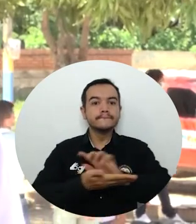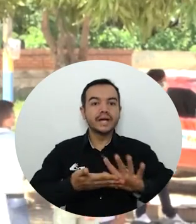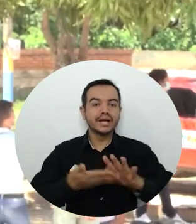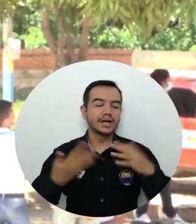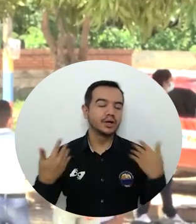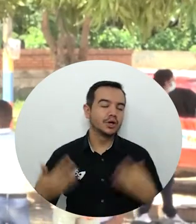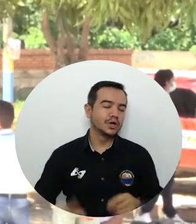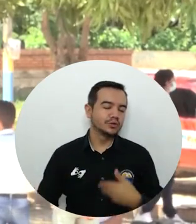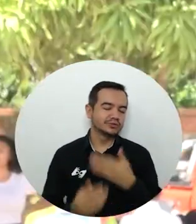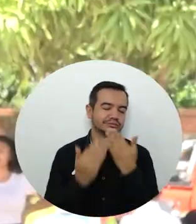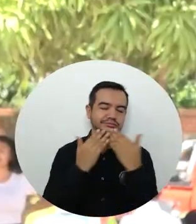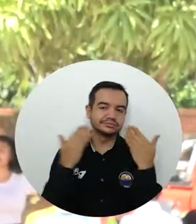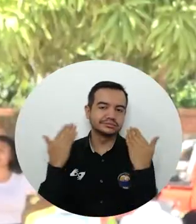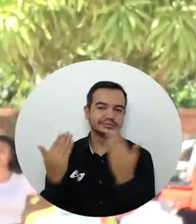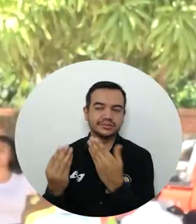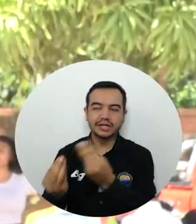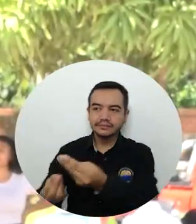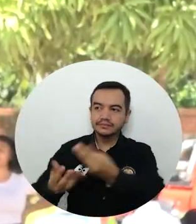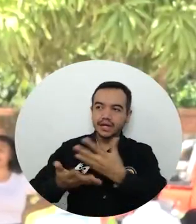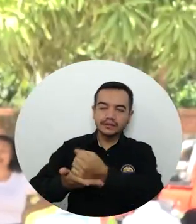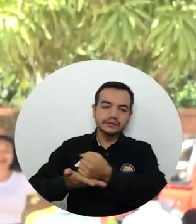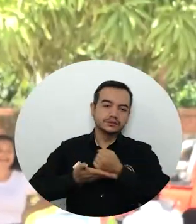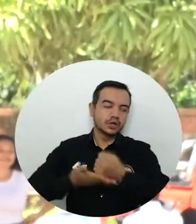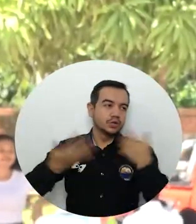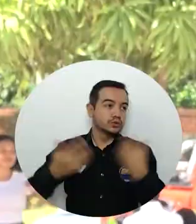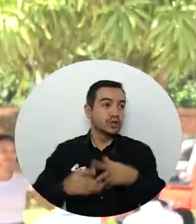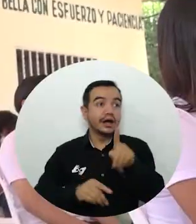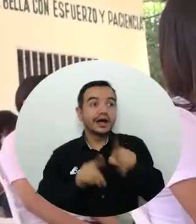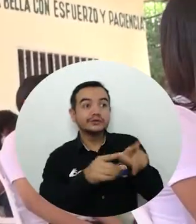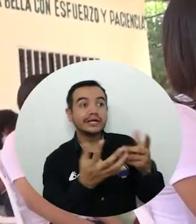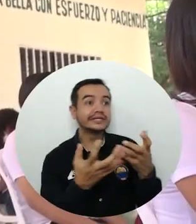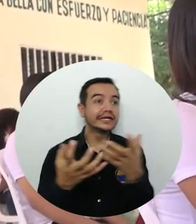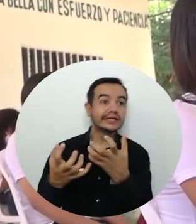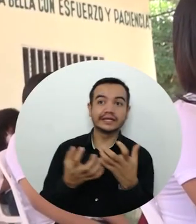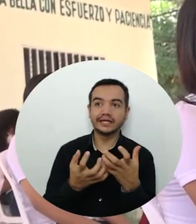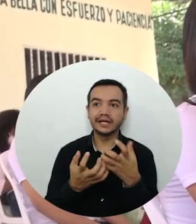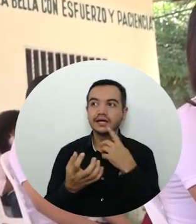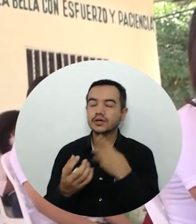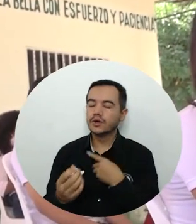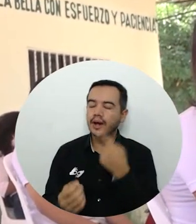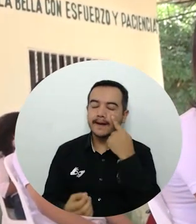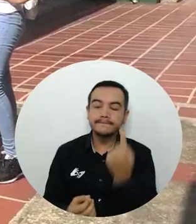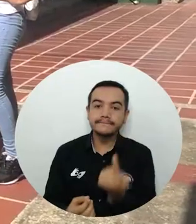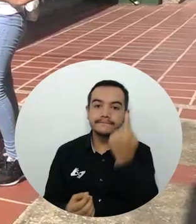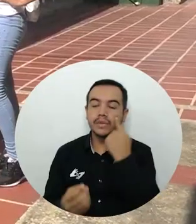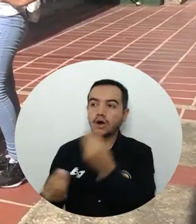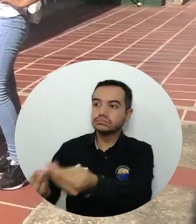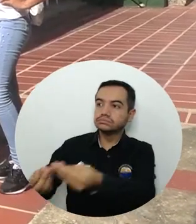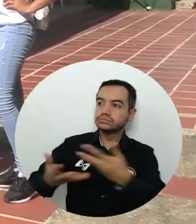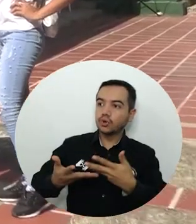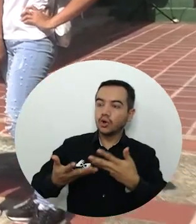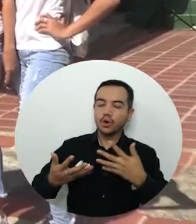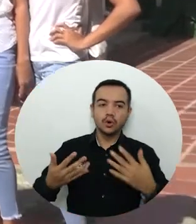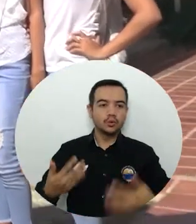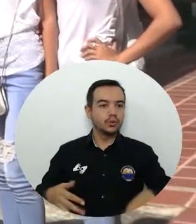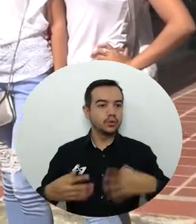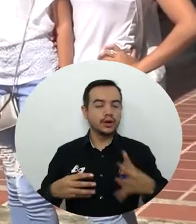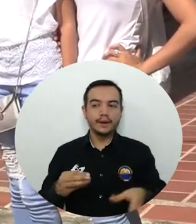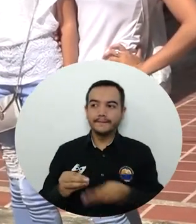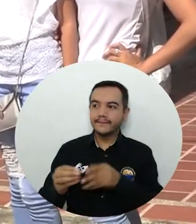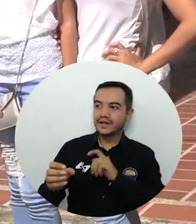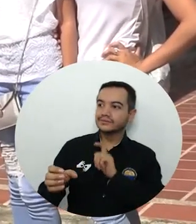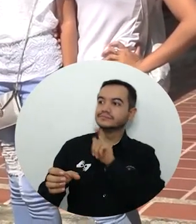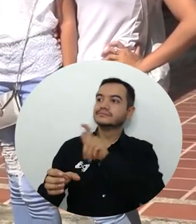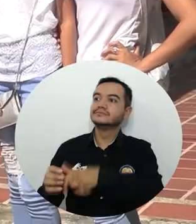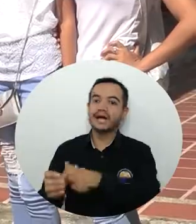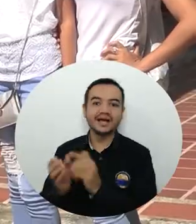una gran ayuda económica. Es una oportunidad que muchos anhelan, una oportunidad que llega una sola vez en la vida y estudiar en